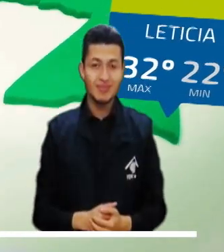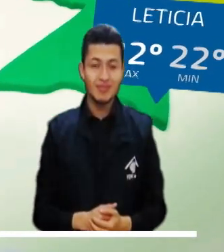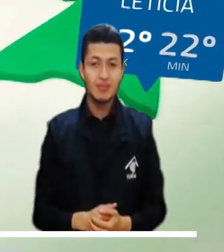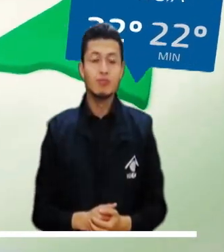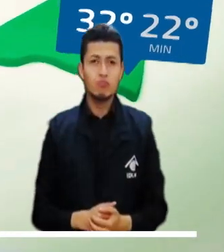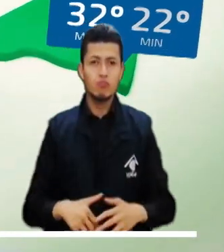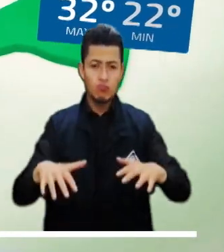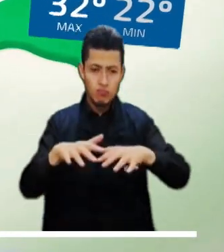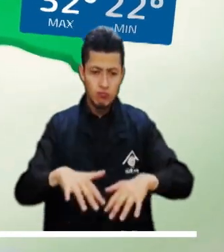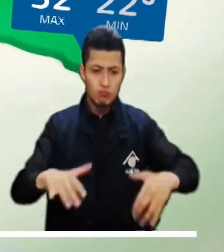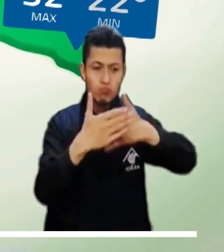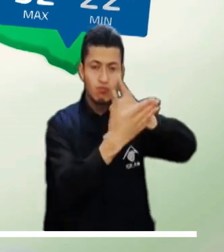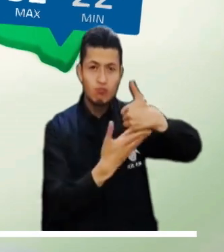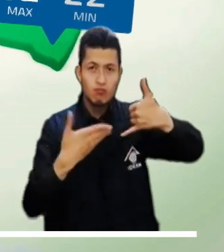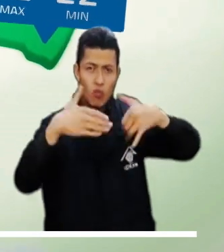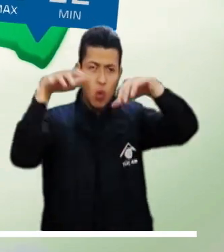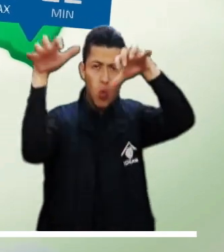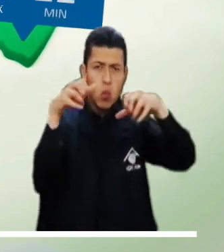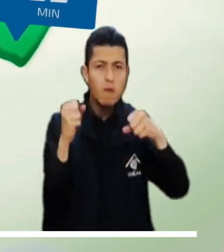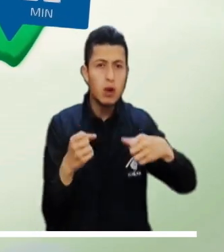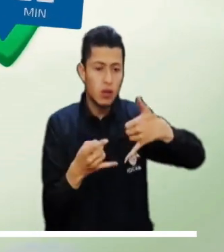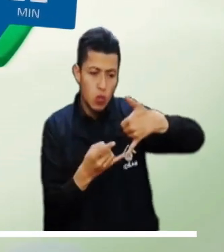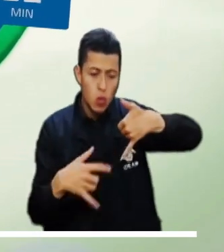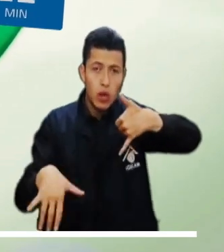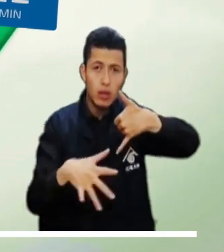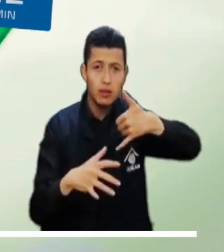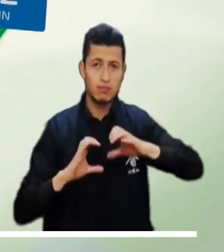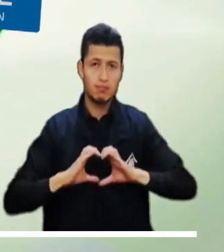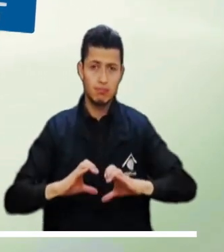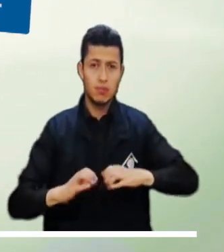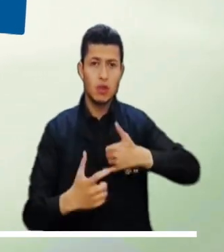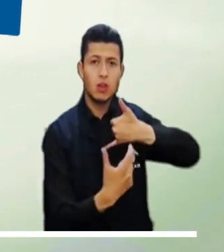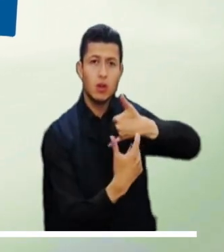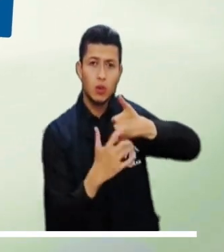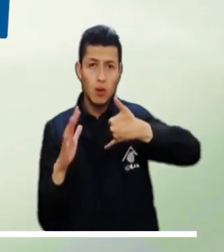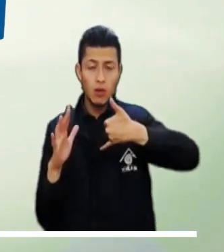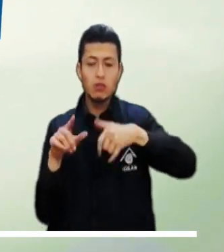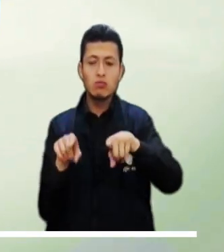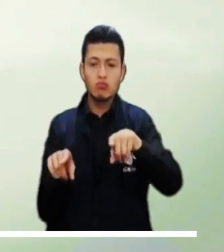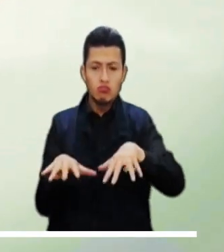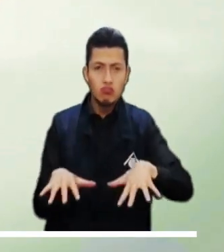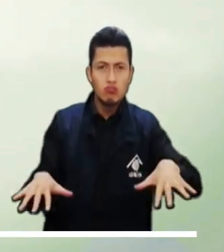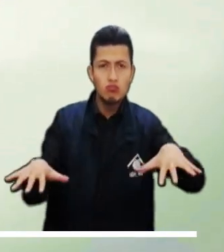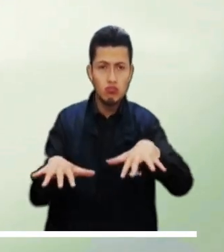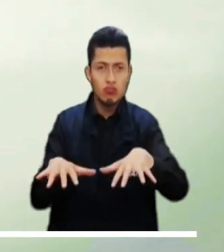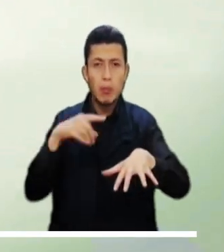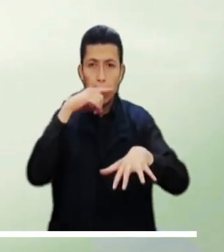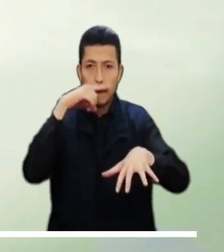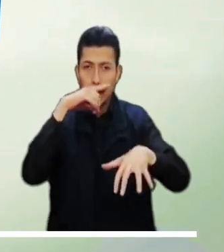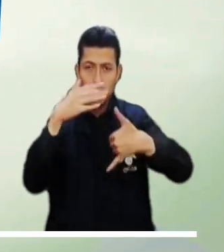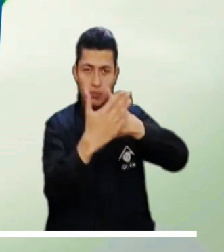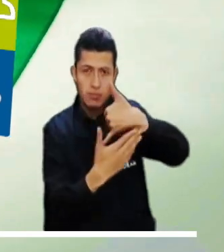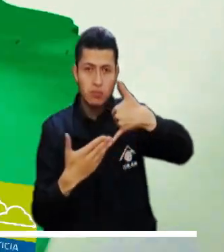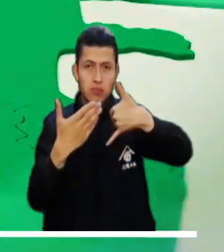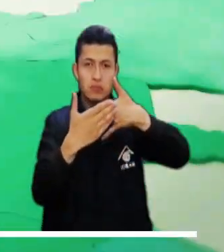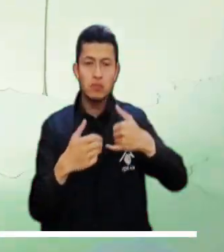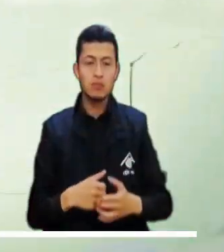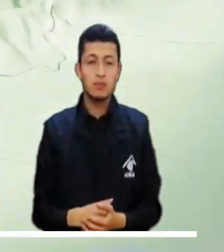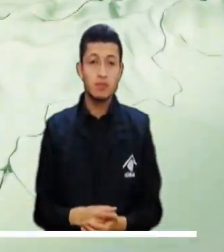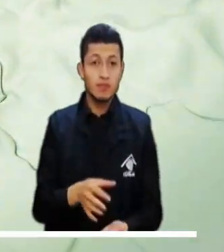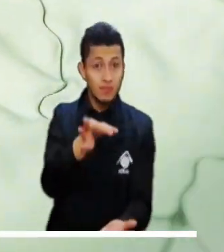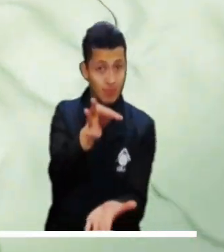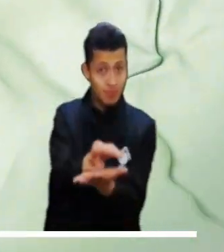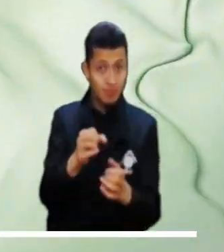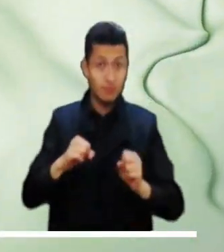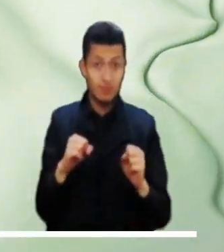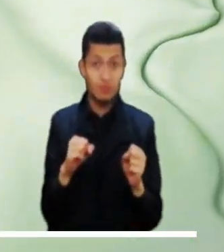continuarán las lluvias fuertes en sectores de Guainía, Caquetá, Guaviare y amplios sectores del Piedemonte Amazónico. La capital